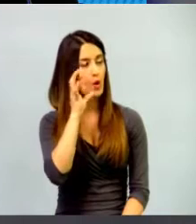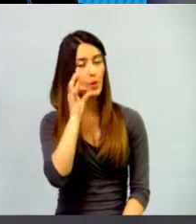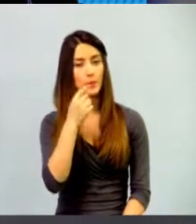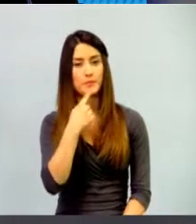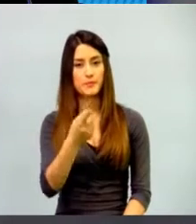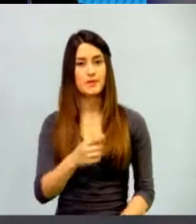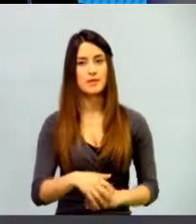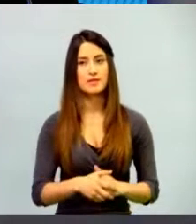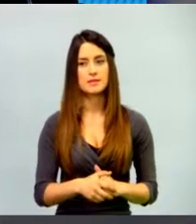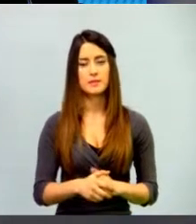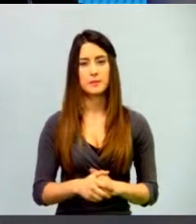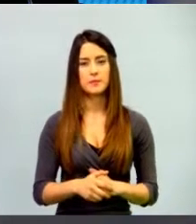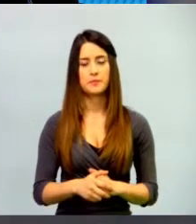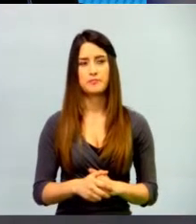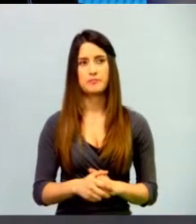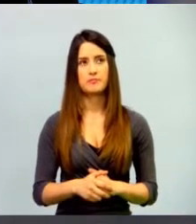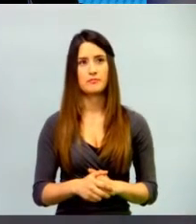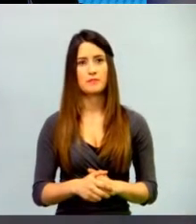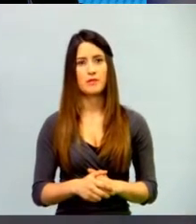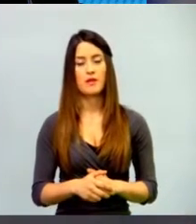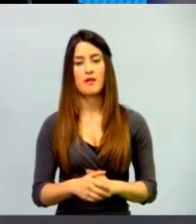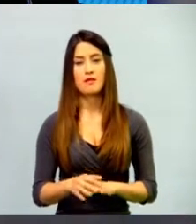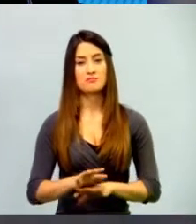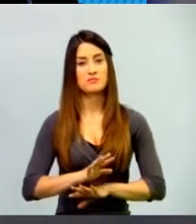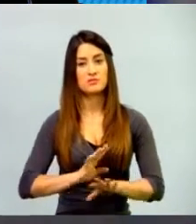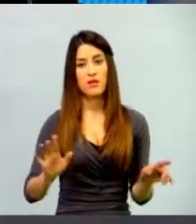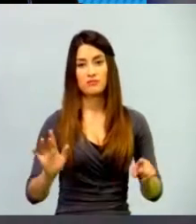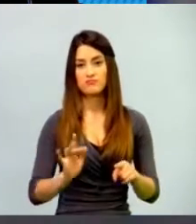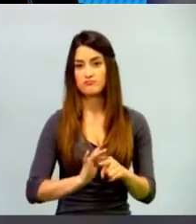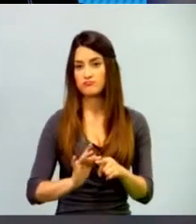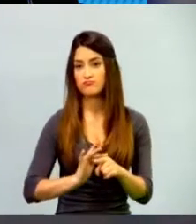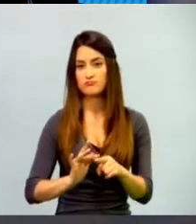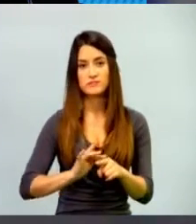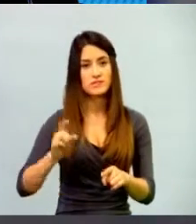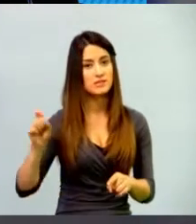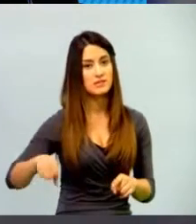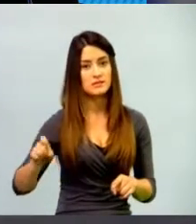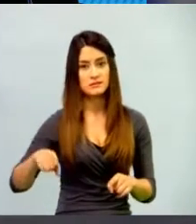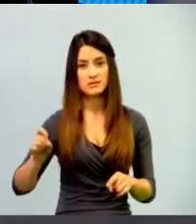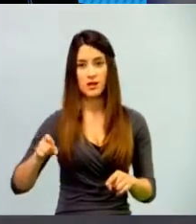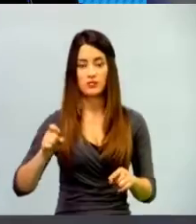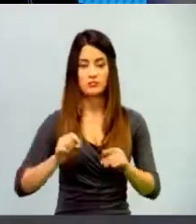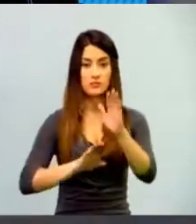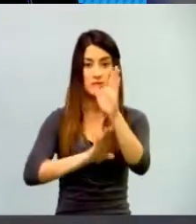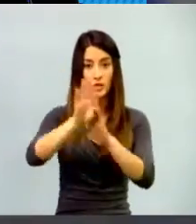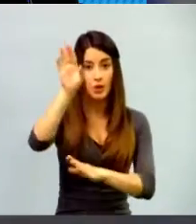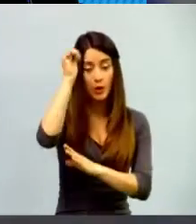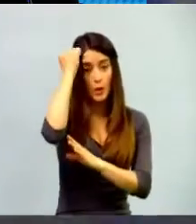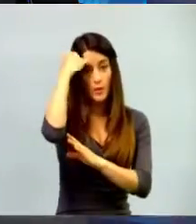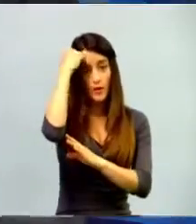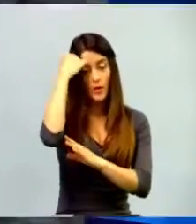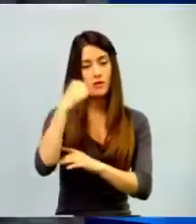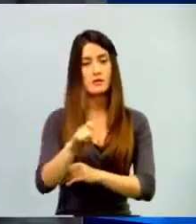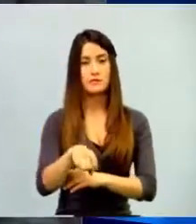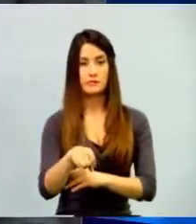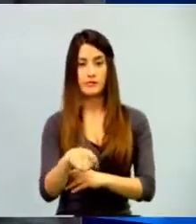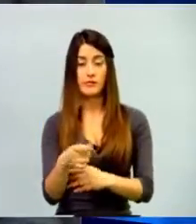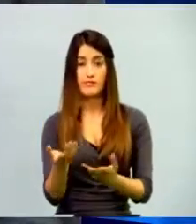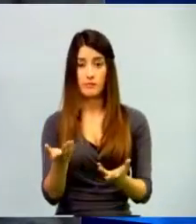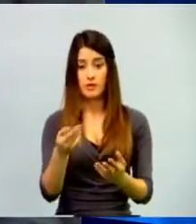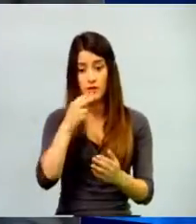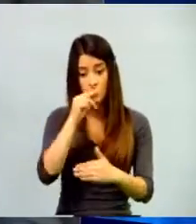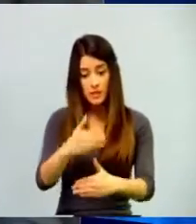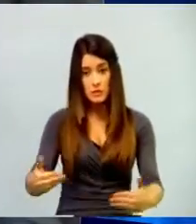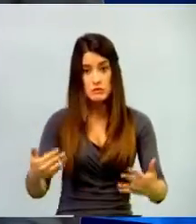hoy día es un hito fundamental en el desarrollo pedagógico. Hoy día queremos que nuestros hijos sean ciudadanos